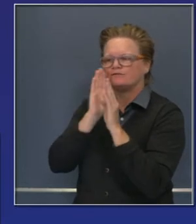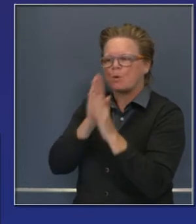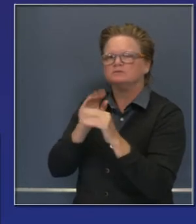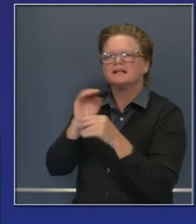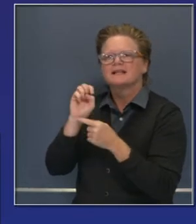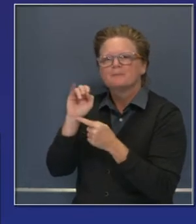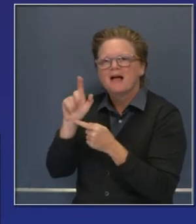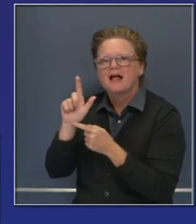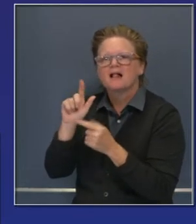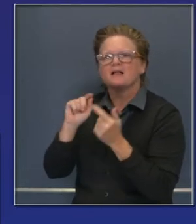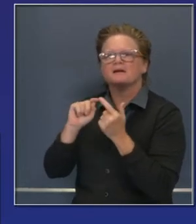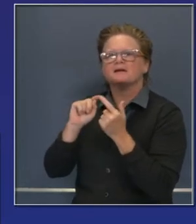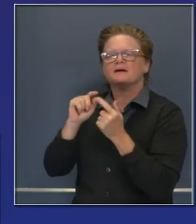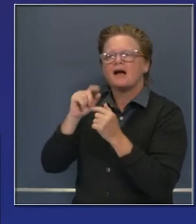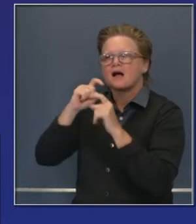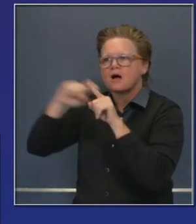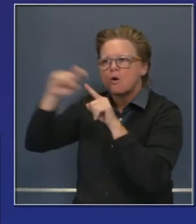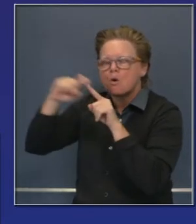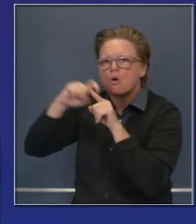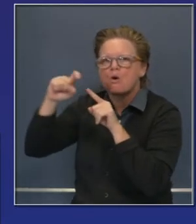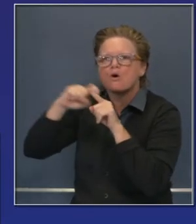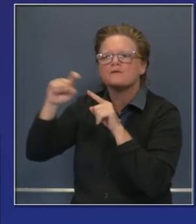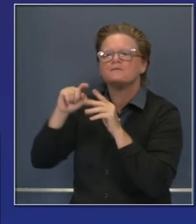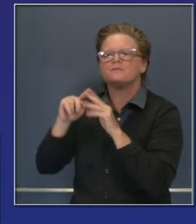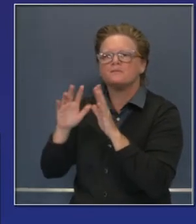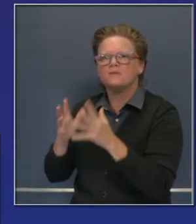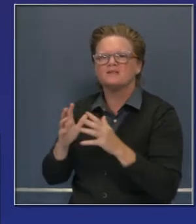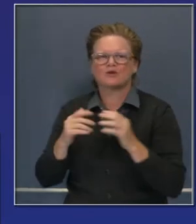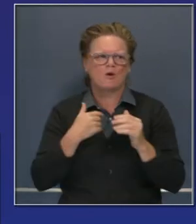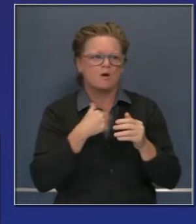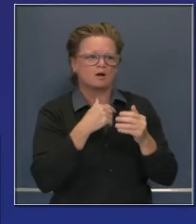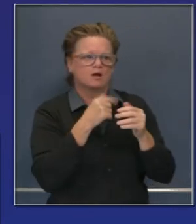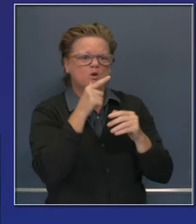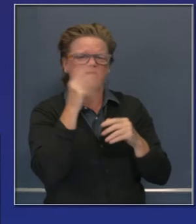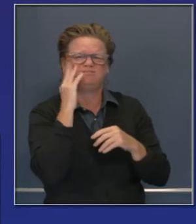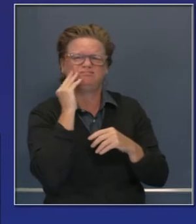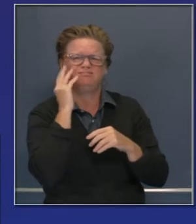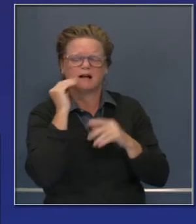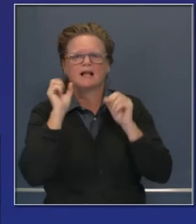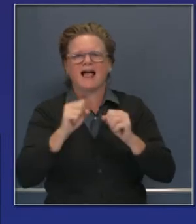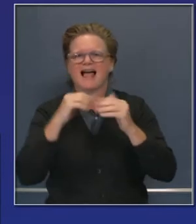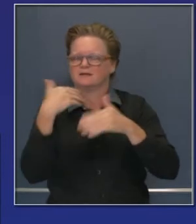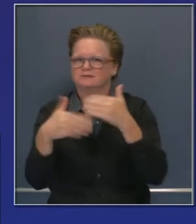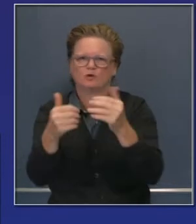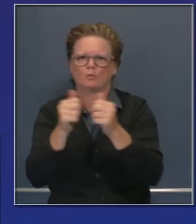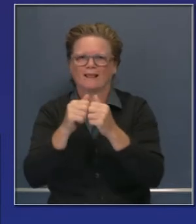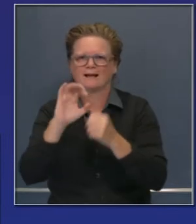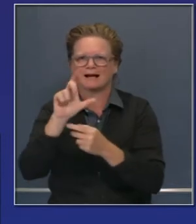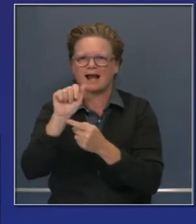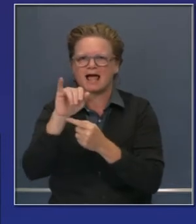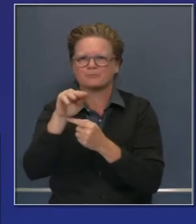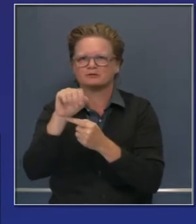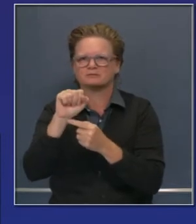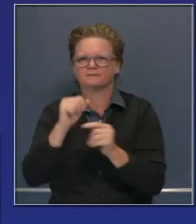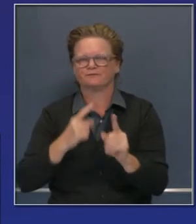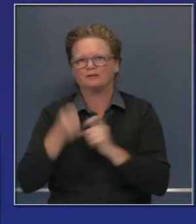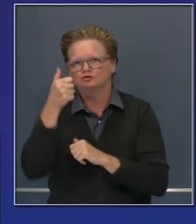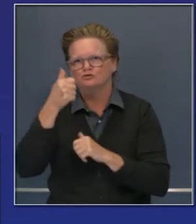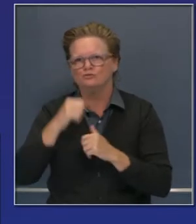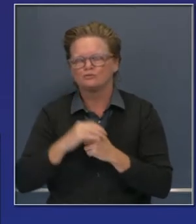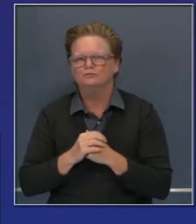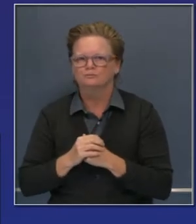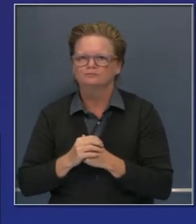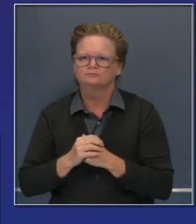para que nos ayuden. Y también nos concentramos en los retrasos en correos electrónicos y usando una estrategia más